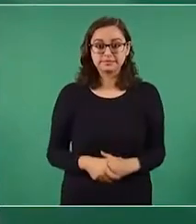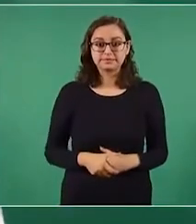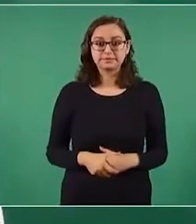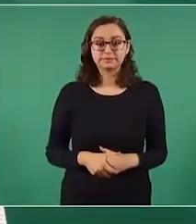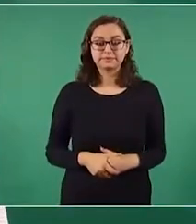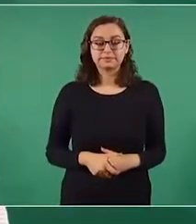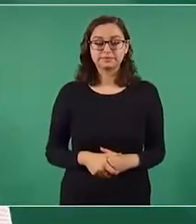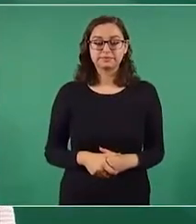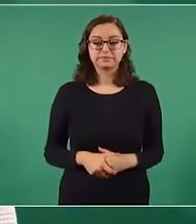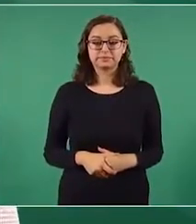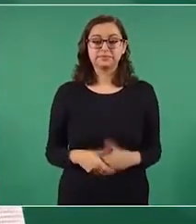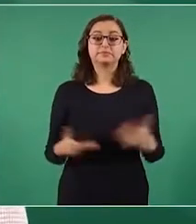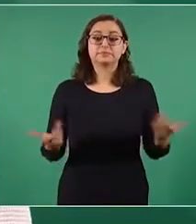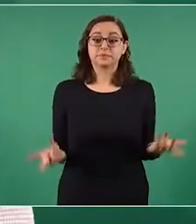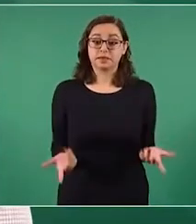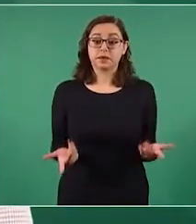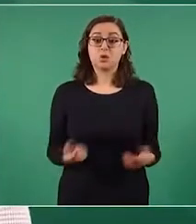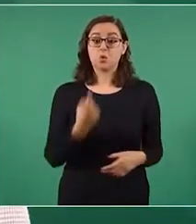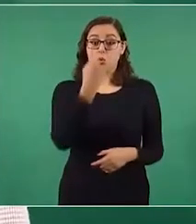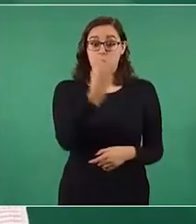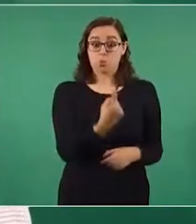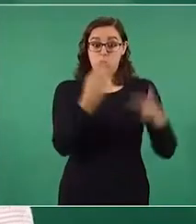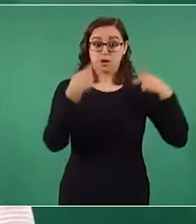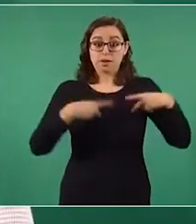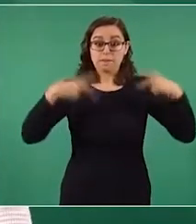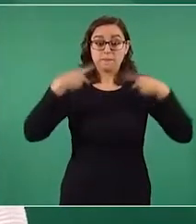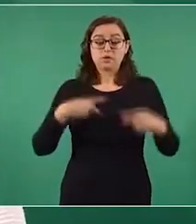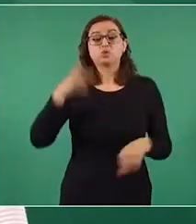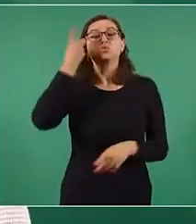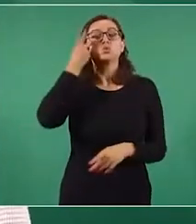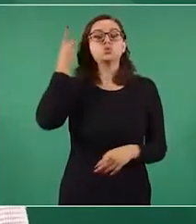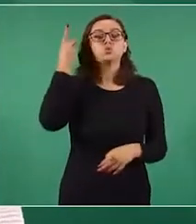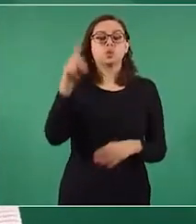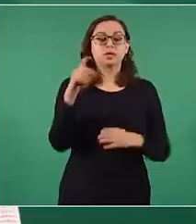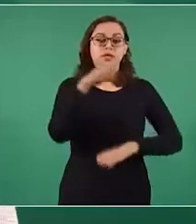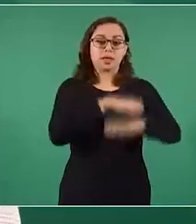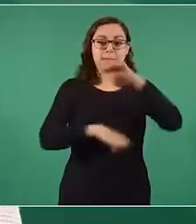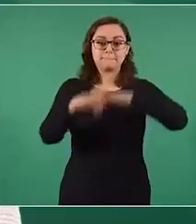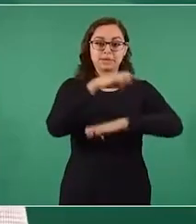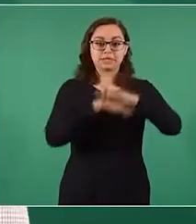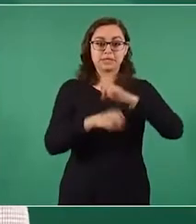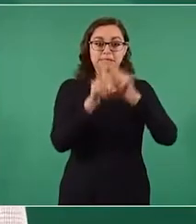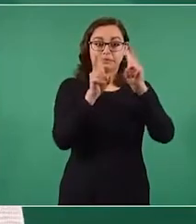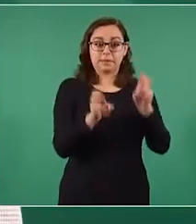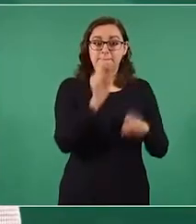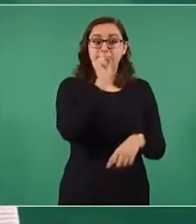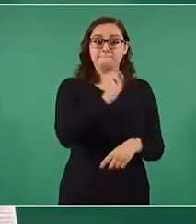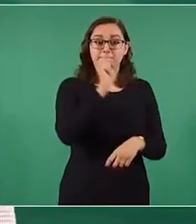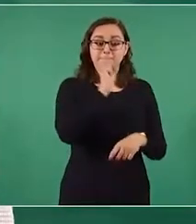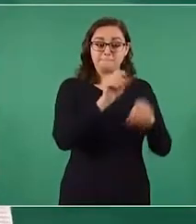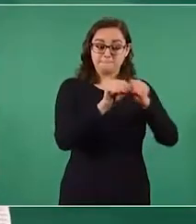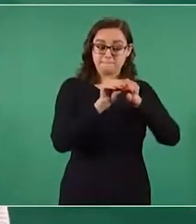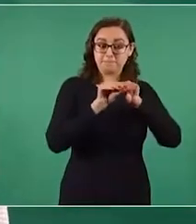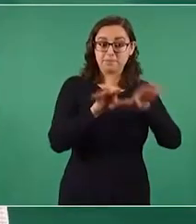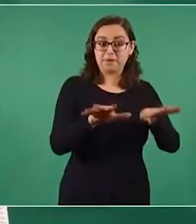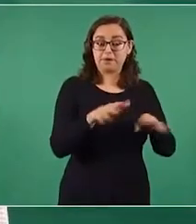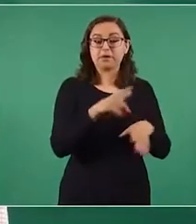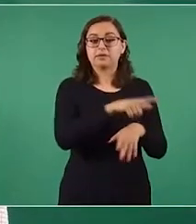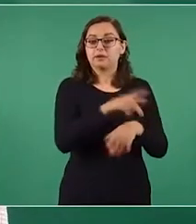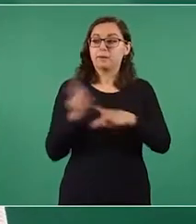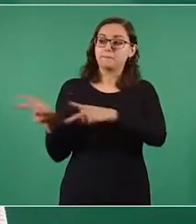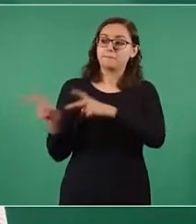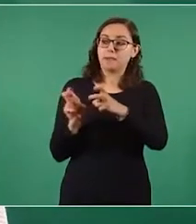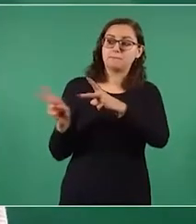Como se afirmó una de las personas dueñas de la compañía involucrada en el tema, quien por cierto dijo que lo